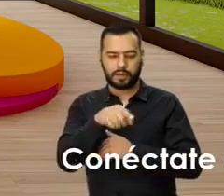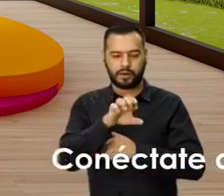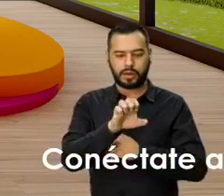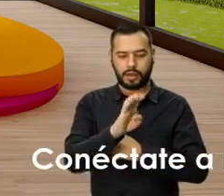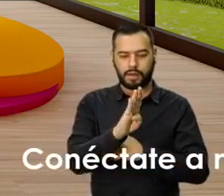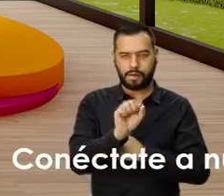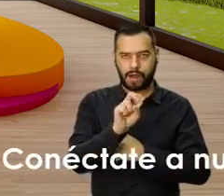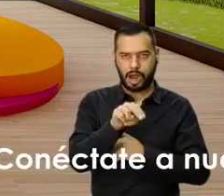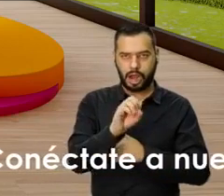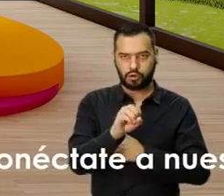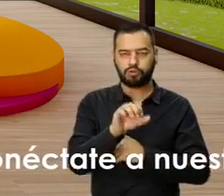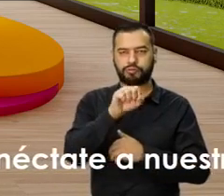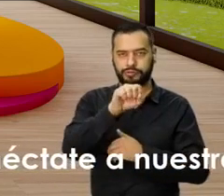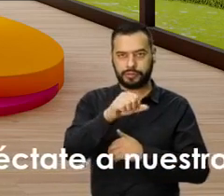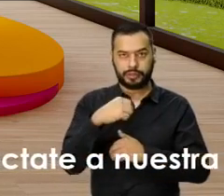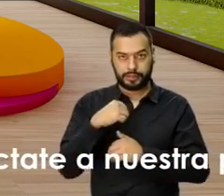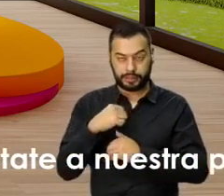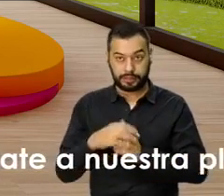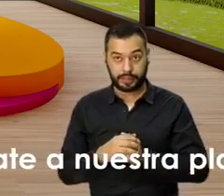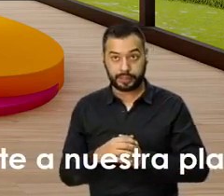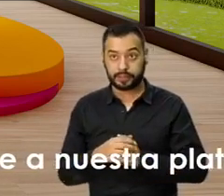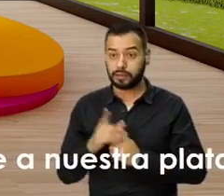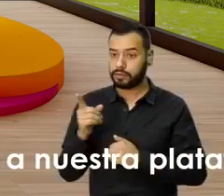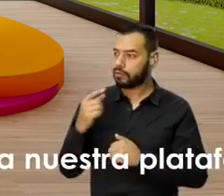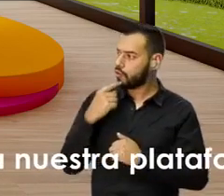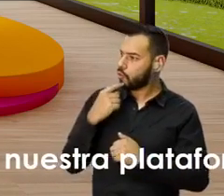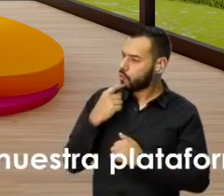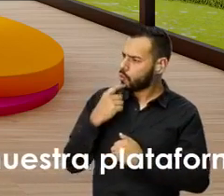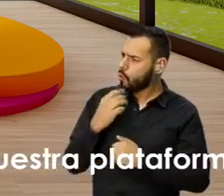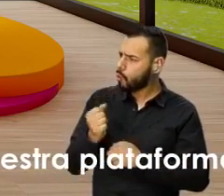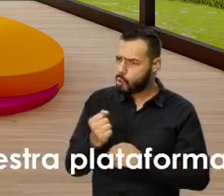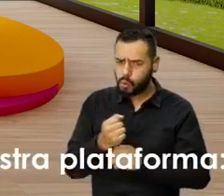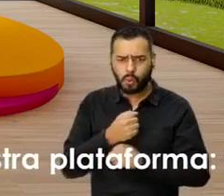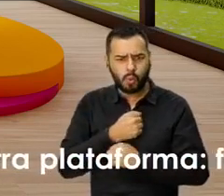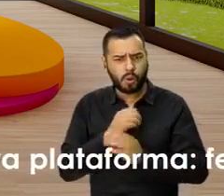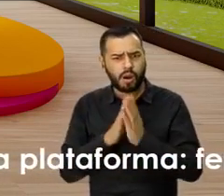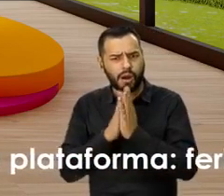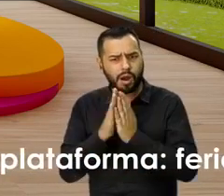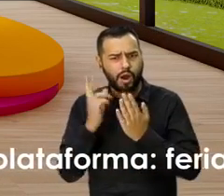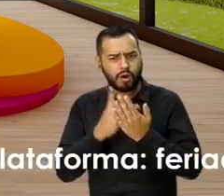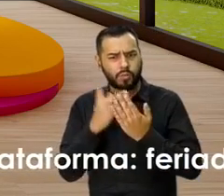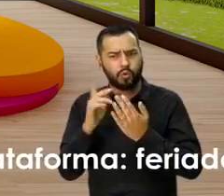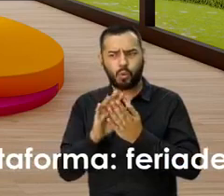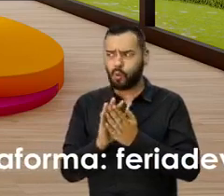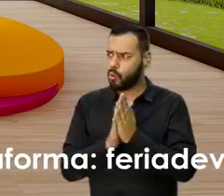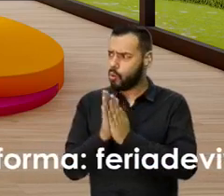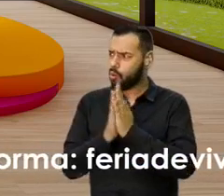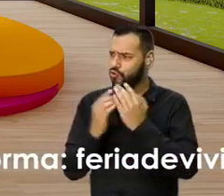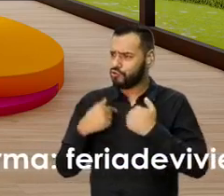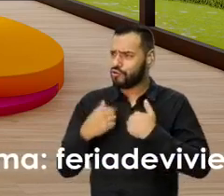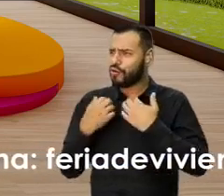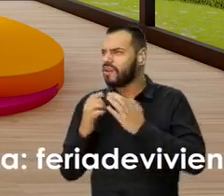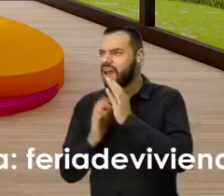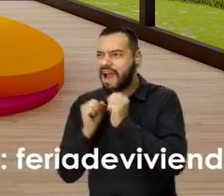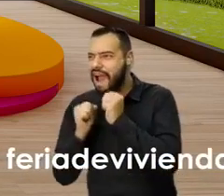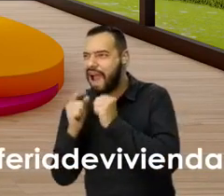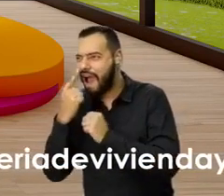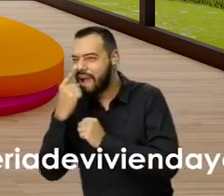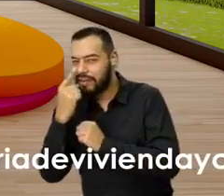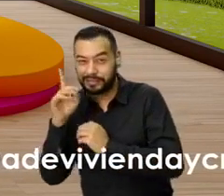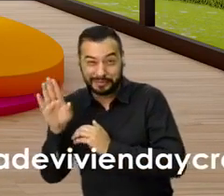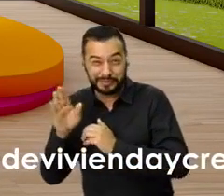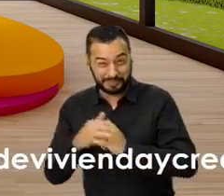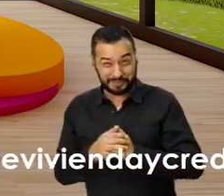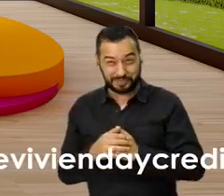importante saberlo también. Pero tú hablas con tanta pasión y tanta emoción de este proyecto que yo de verdad quiero salir conmigo. Claro, no.